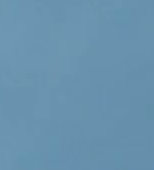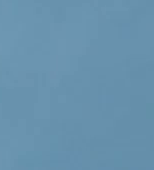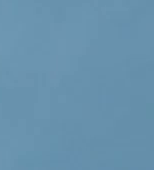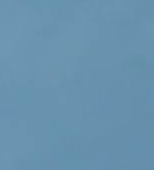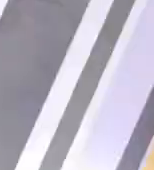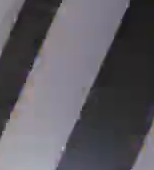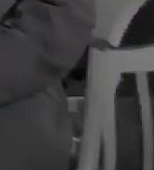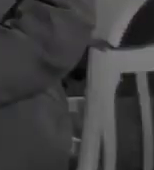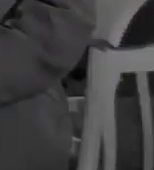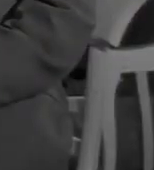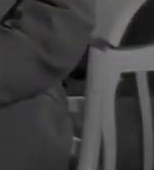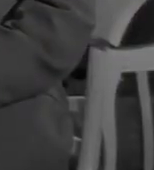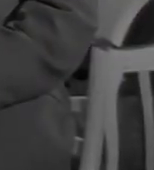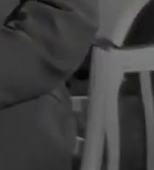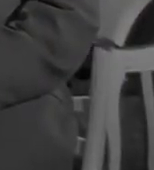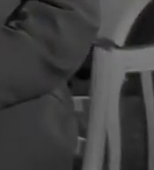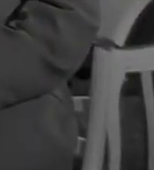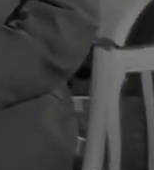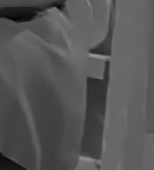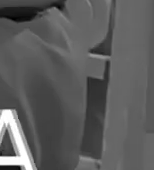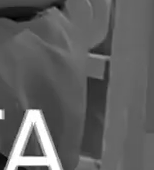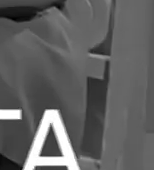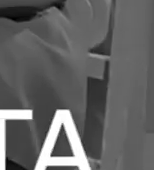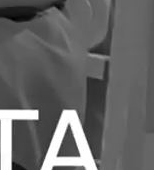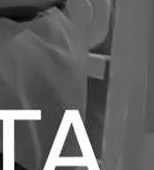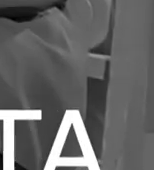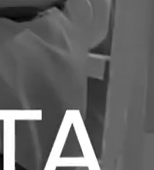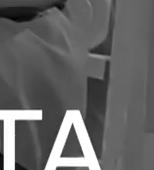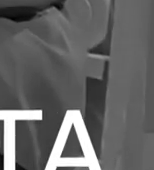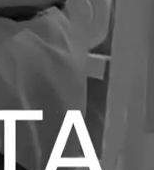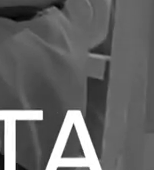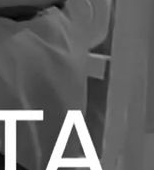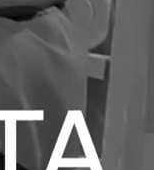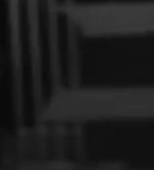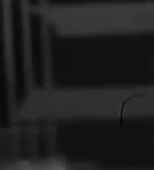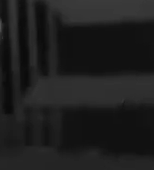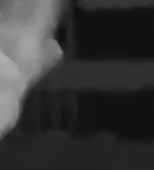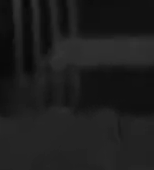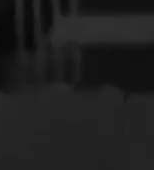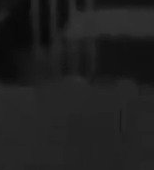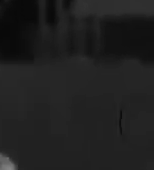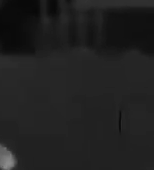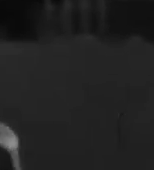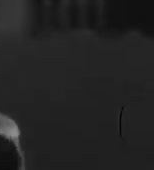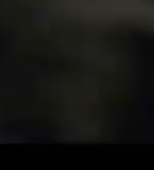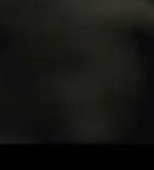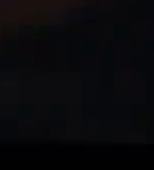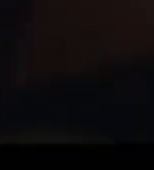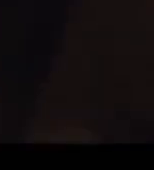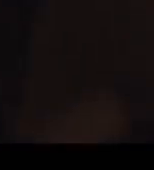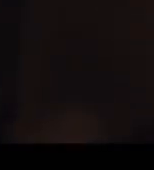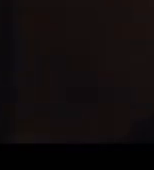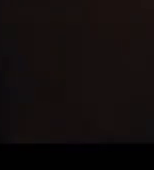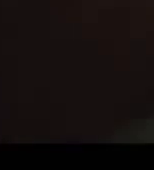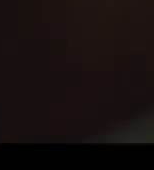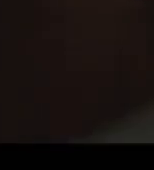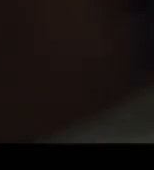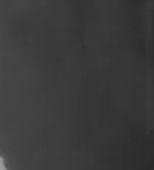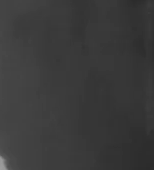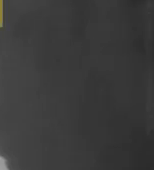sintonizalo a través de TV abierta 22.2 Megacart Sky